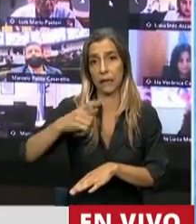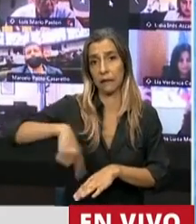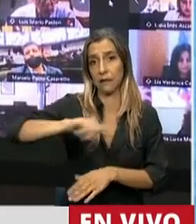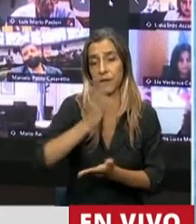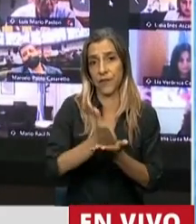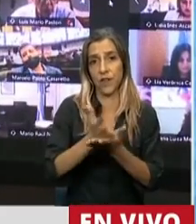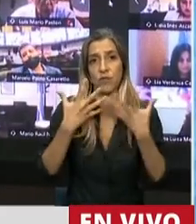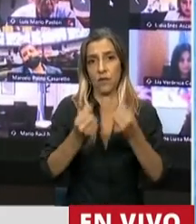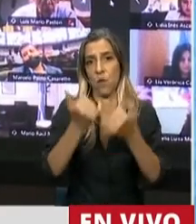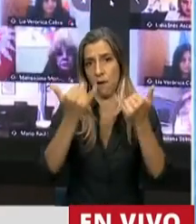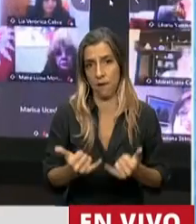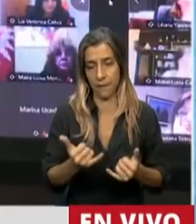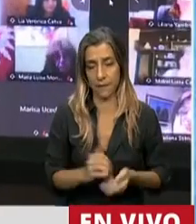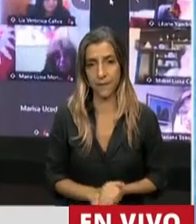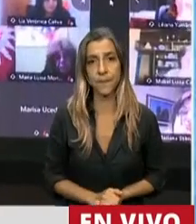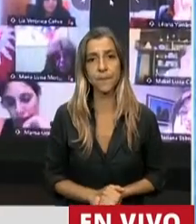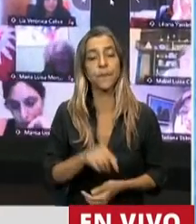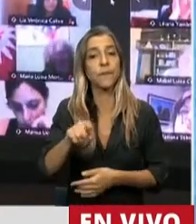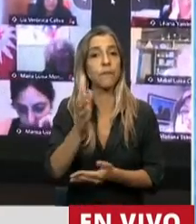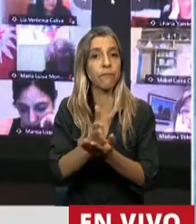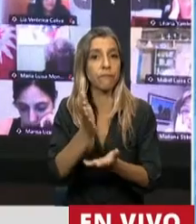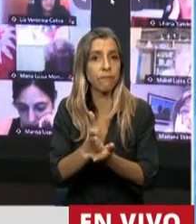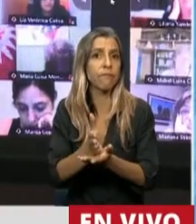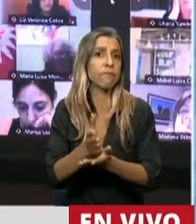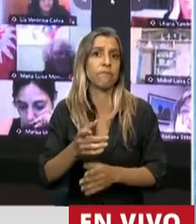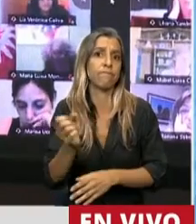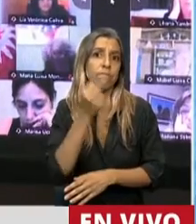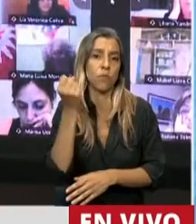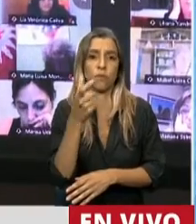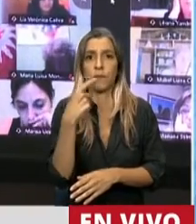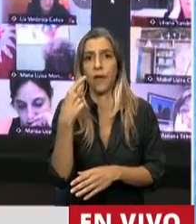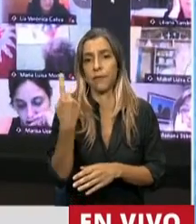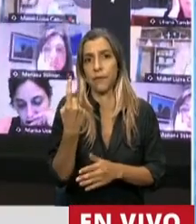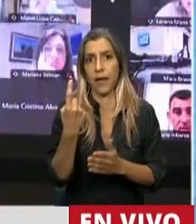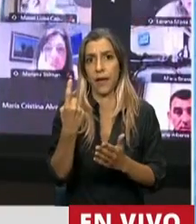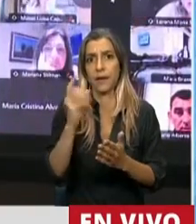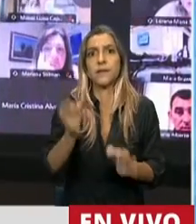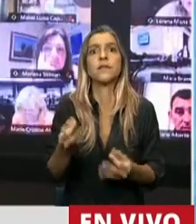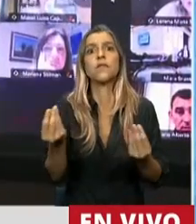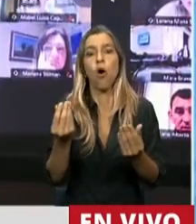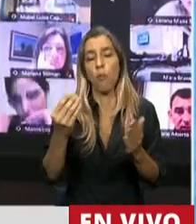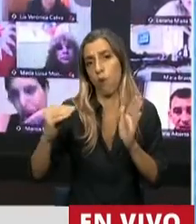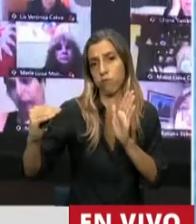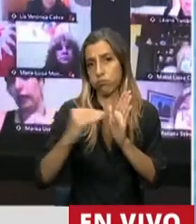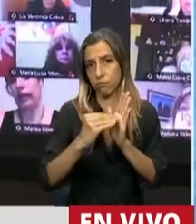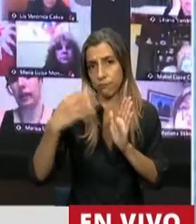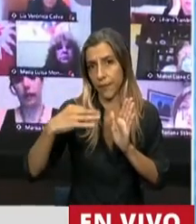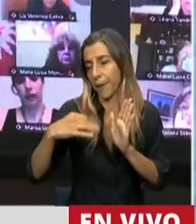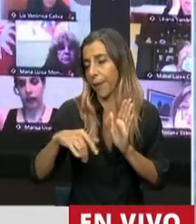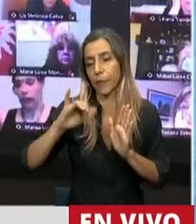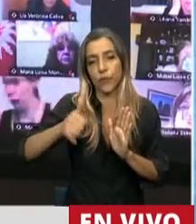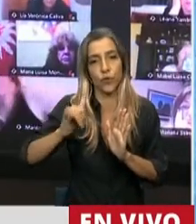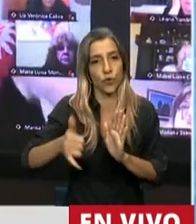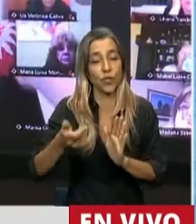Ahora, ese derecho, de alguna manera, debe ser explicitado, porque si no lo explicitamos,